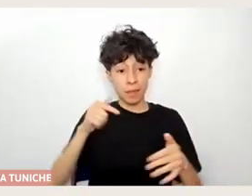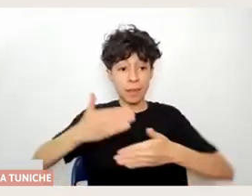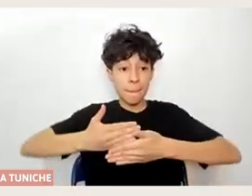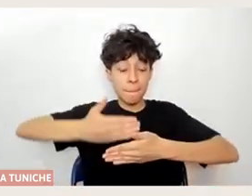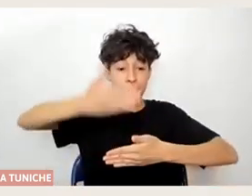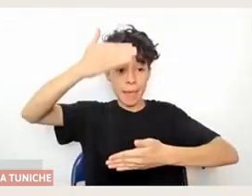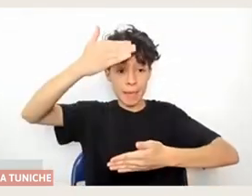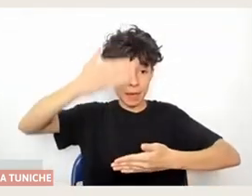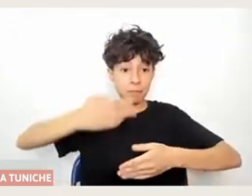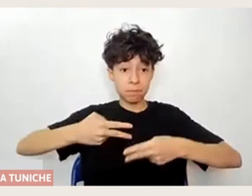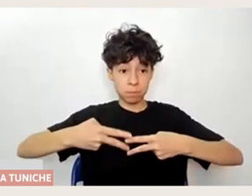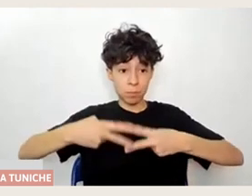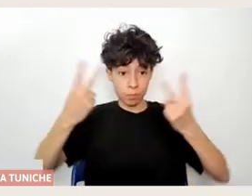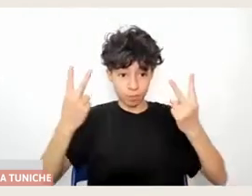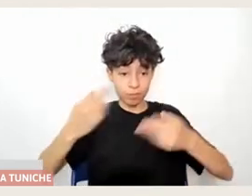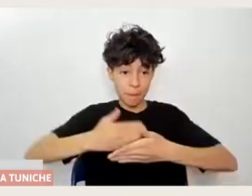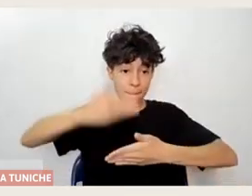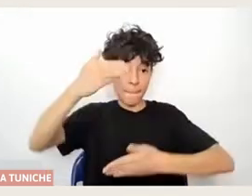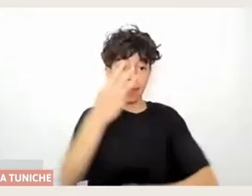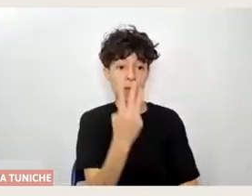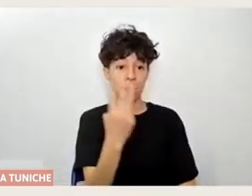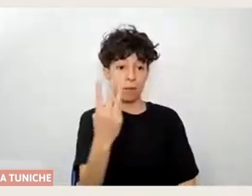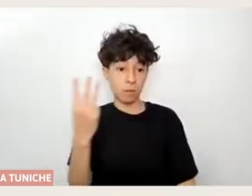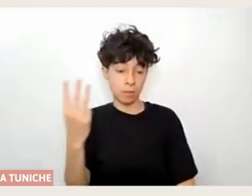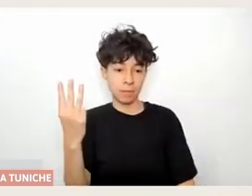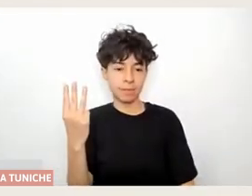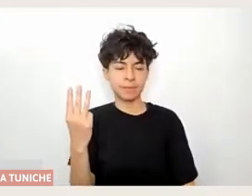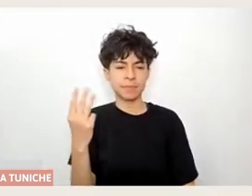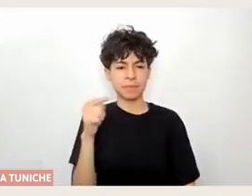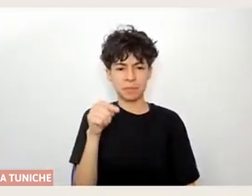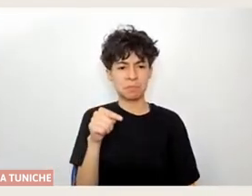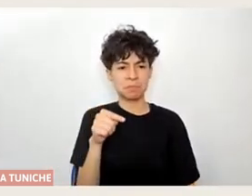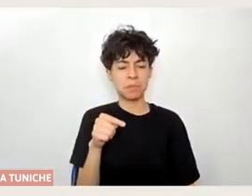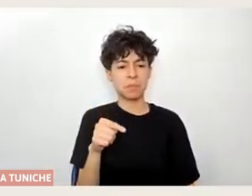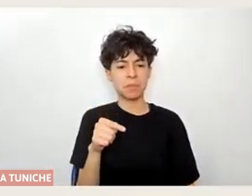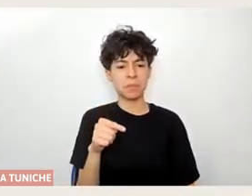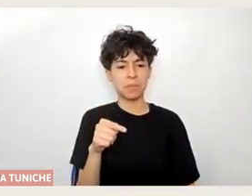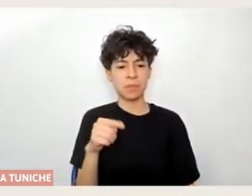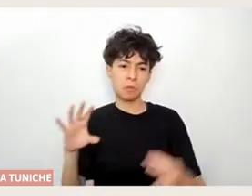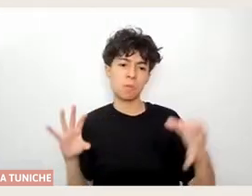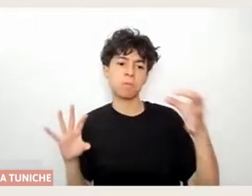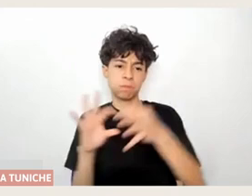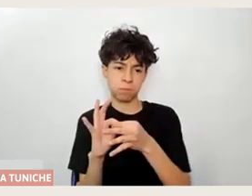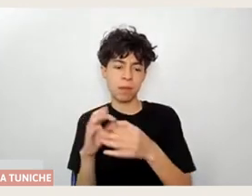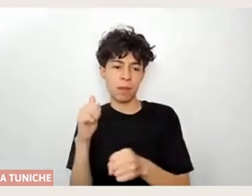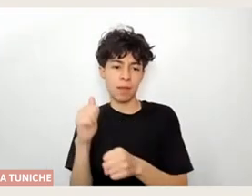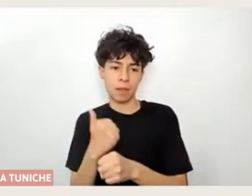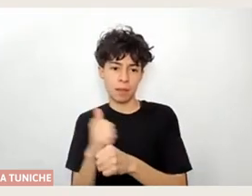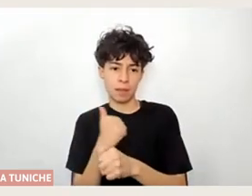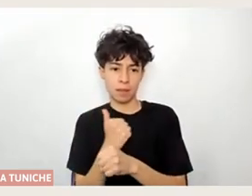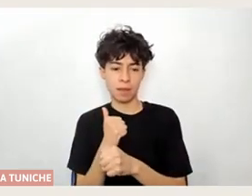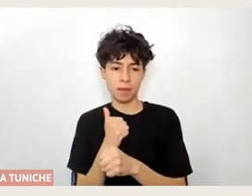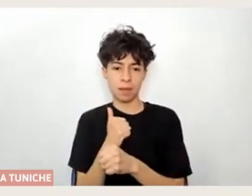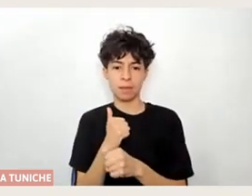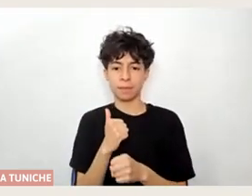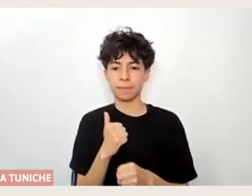a lo que se desarrolló en el tiempo en que se vio el taller. Y también quiero recalcar